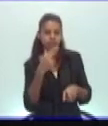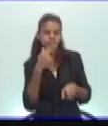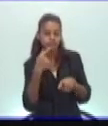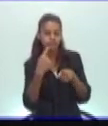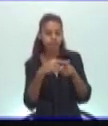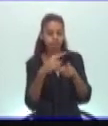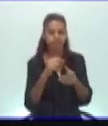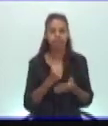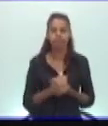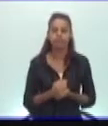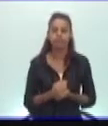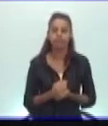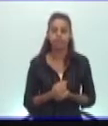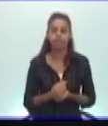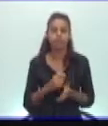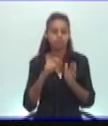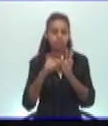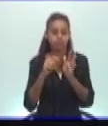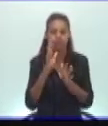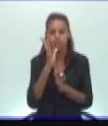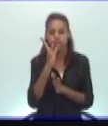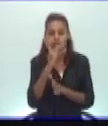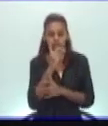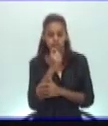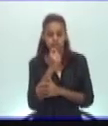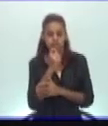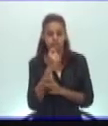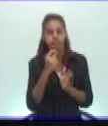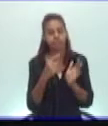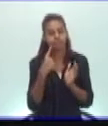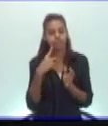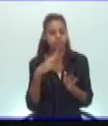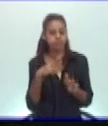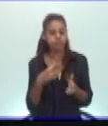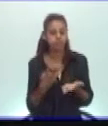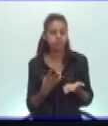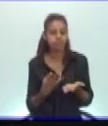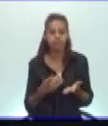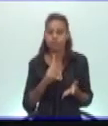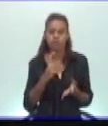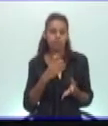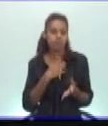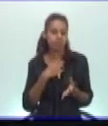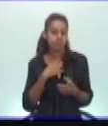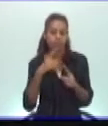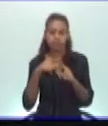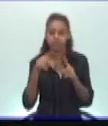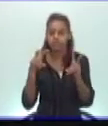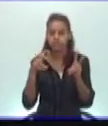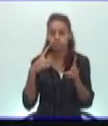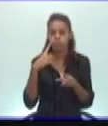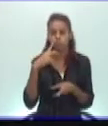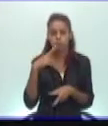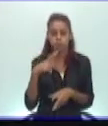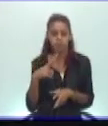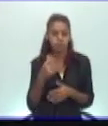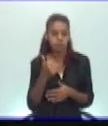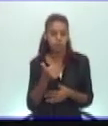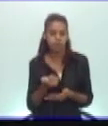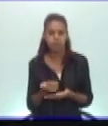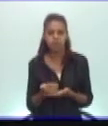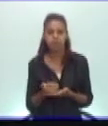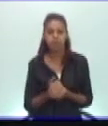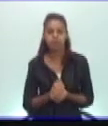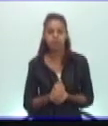alguna de estas drogas. Es un documental muy bonito, les se los recomiendo que aunque no tengan esta temática, lo vean, lo observen para que